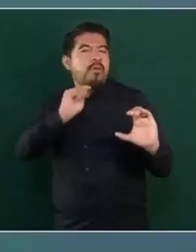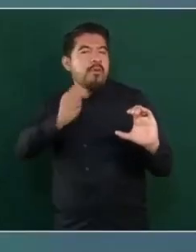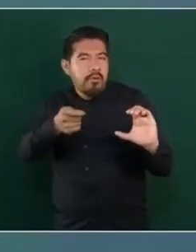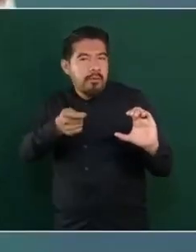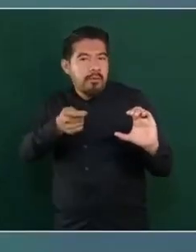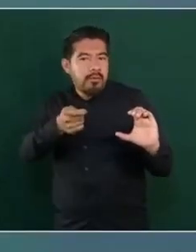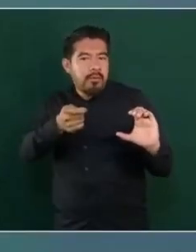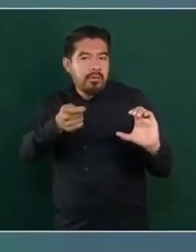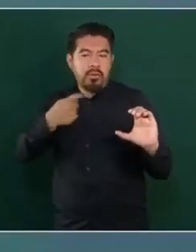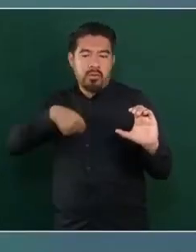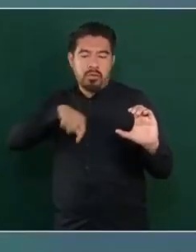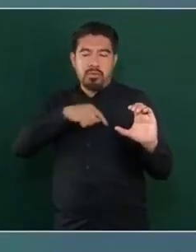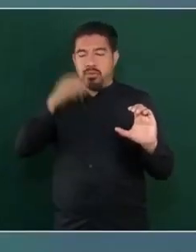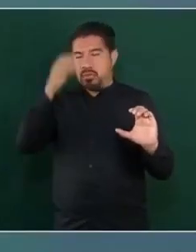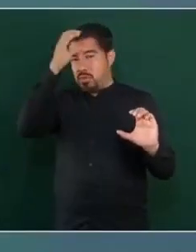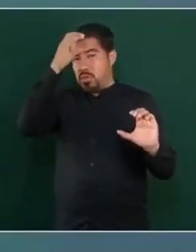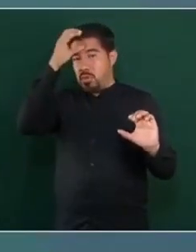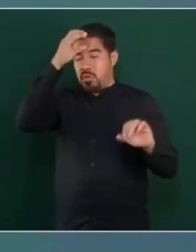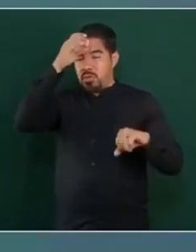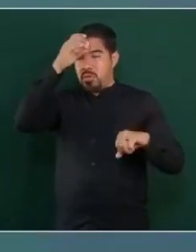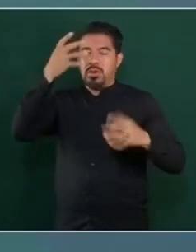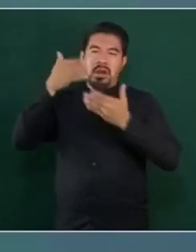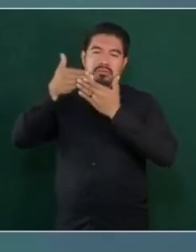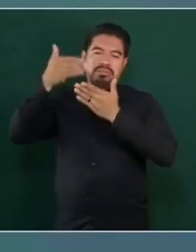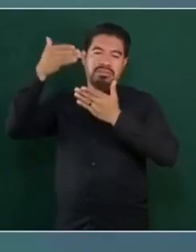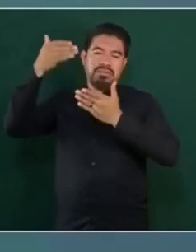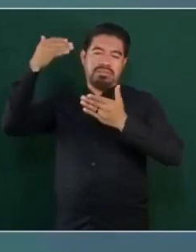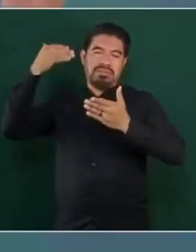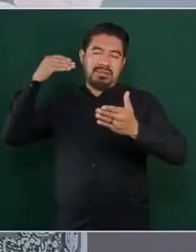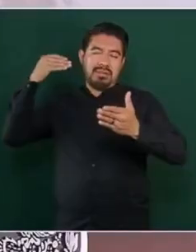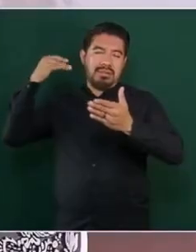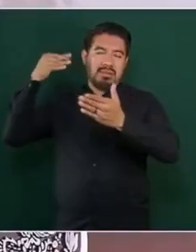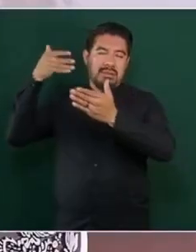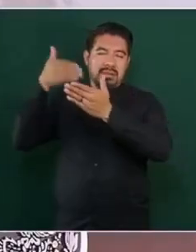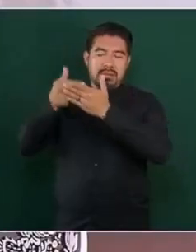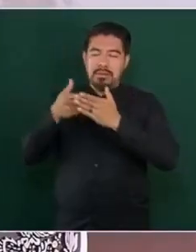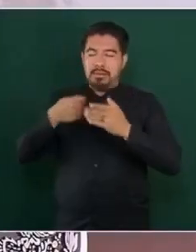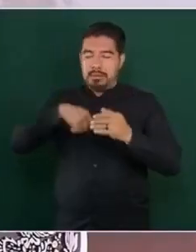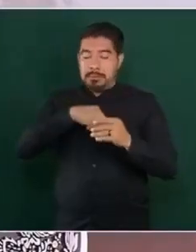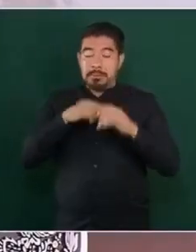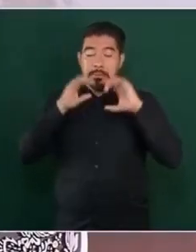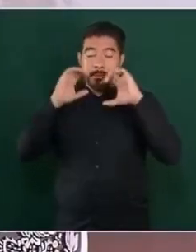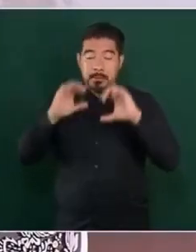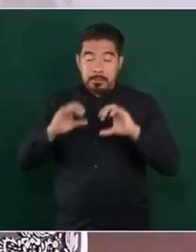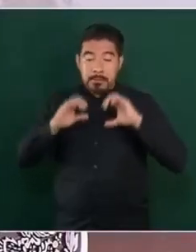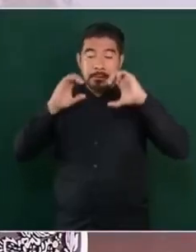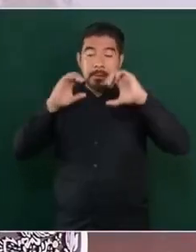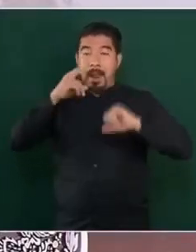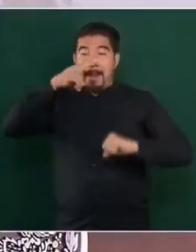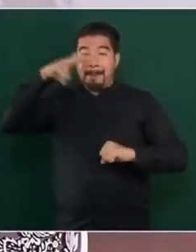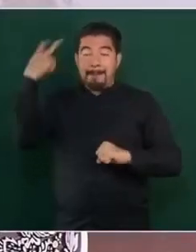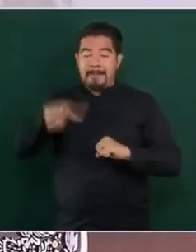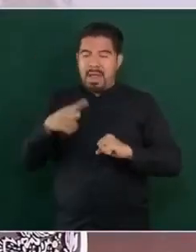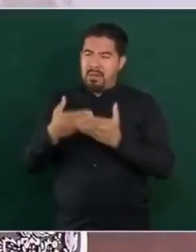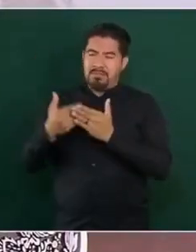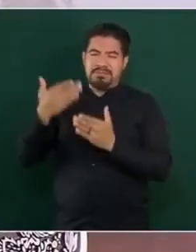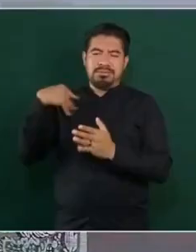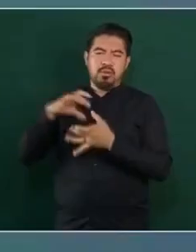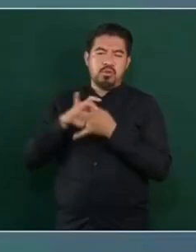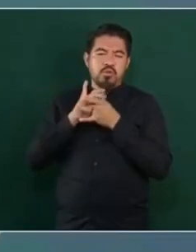son nuestras culturas, ese México profundo